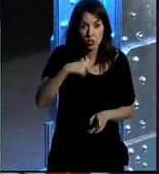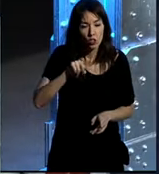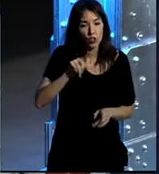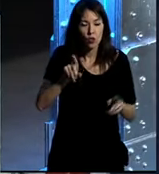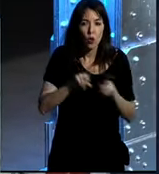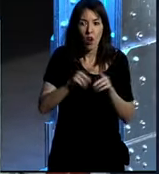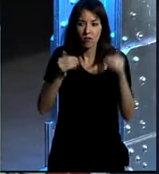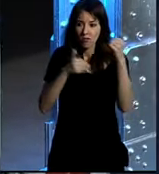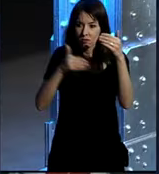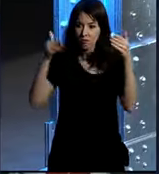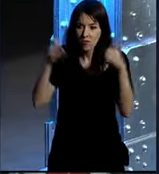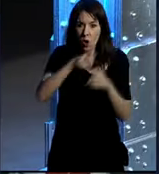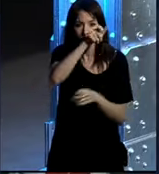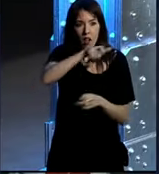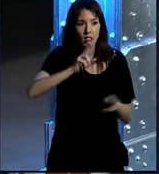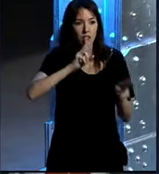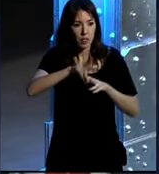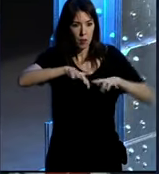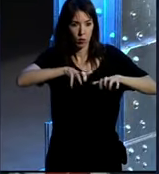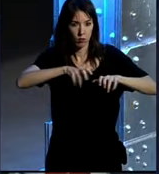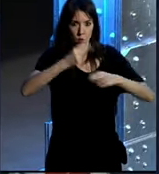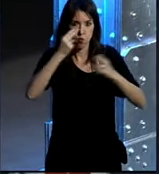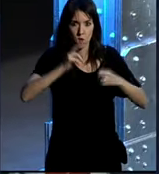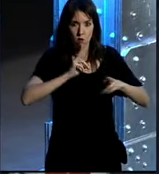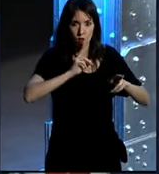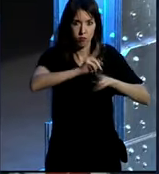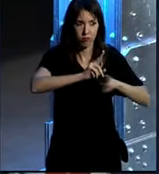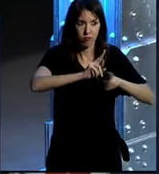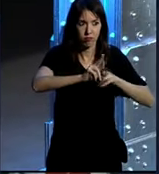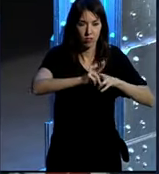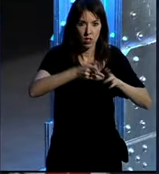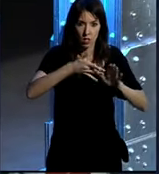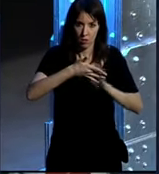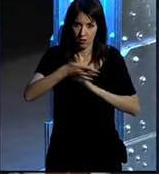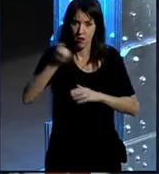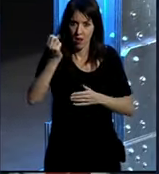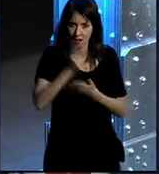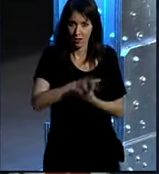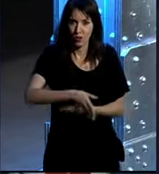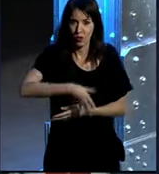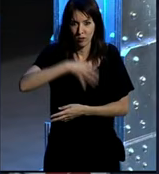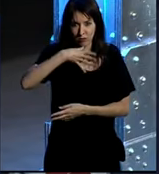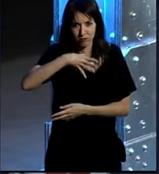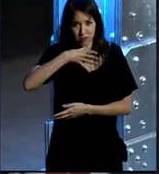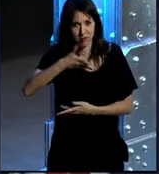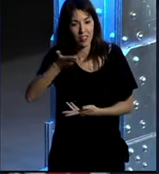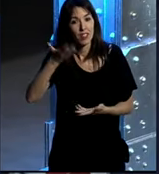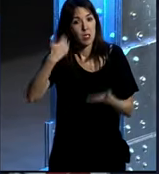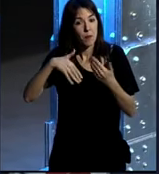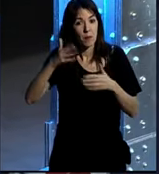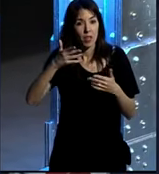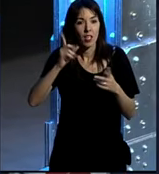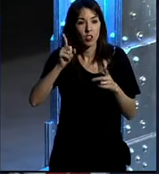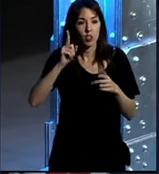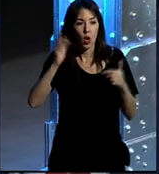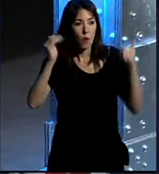atención el responder a la gente por escrito y en público pues era algo que nos suponía un reto importante o sea antes en el mundo de la